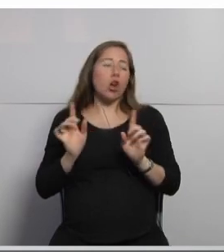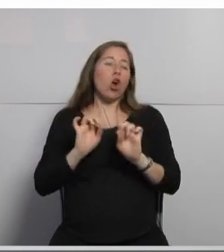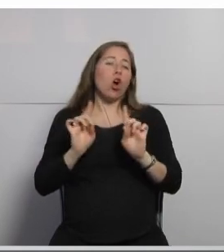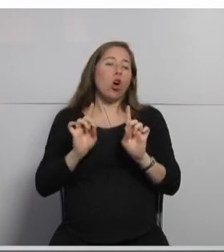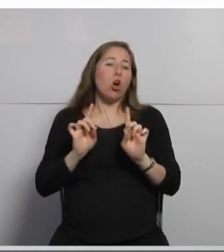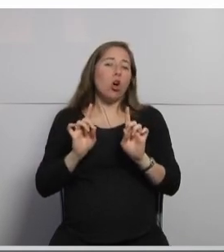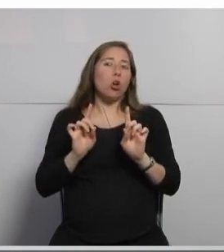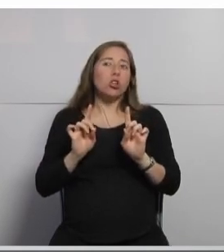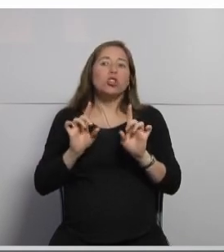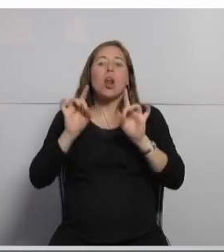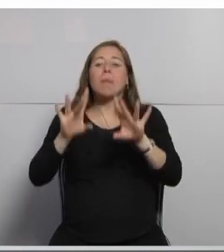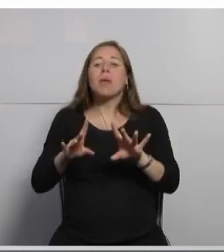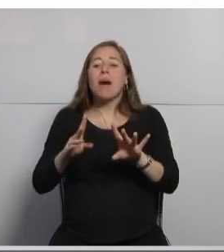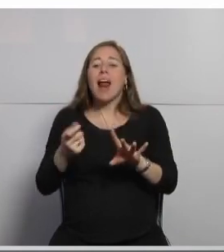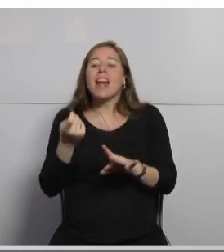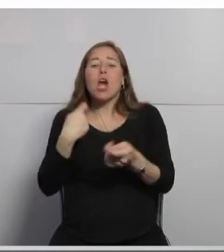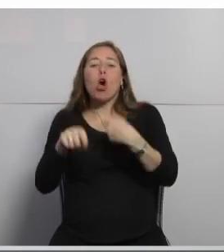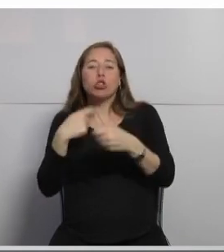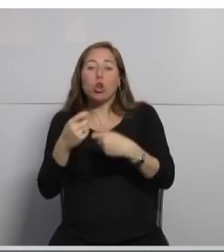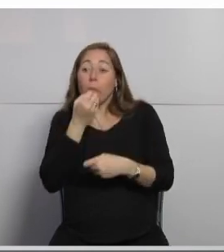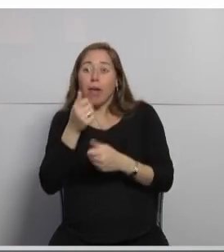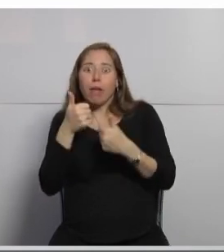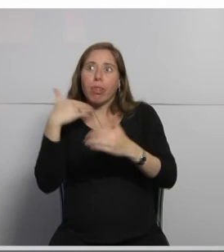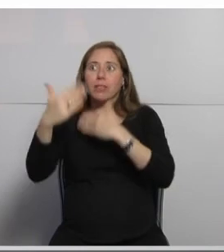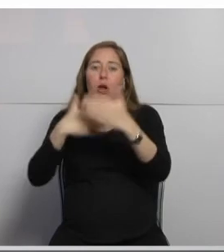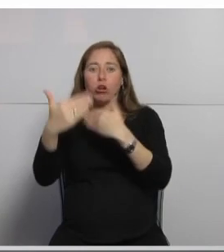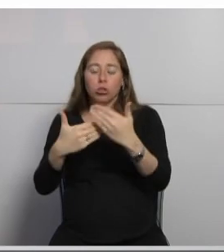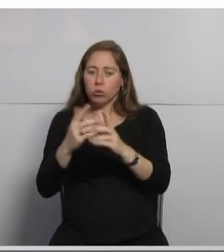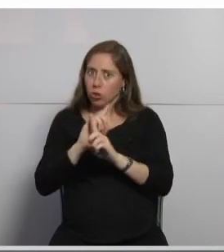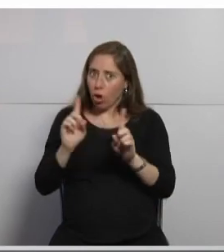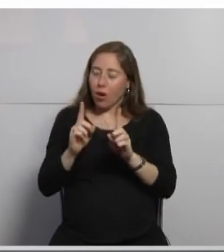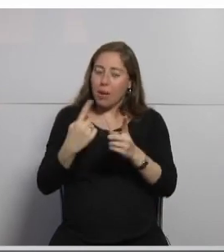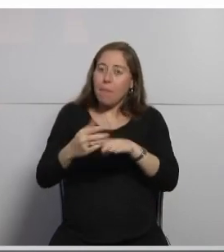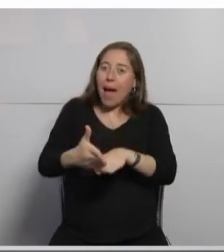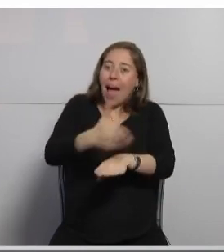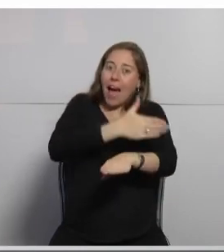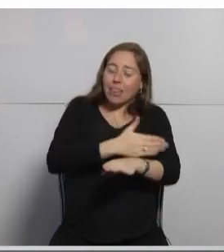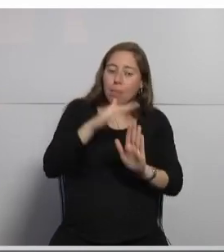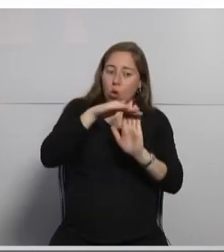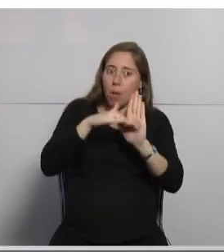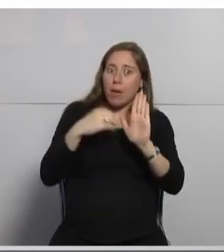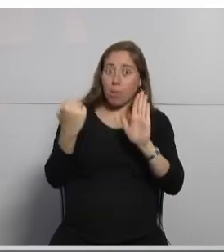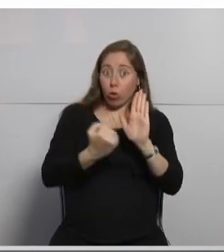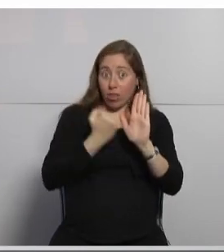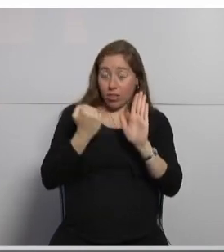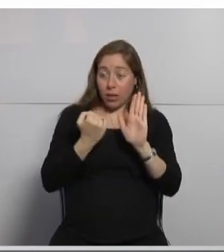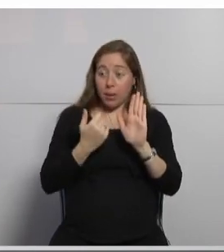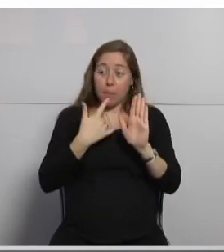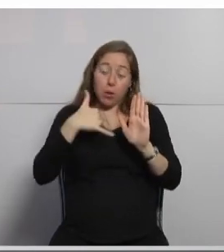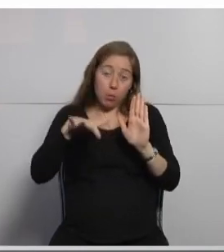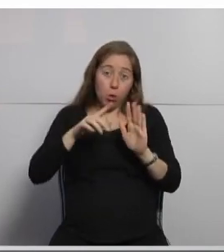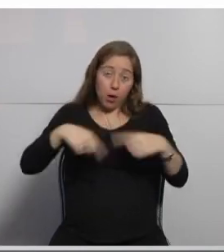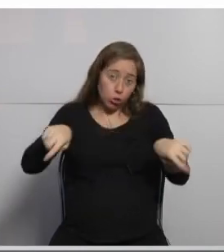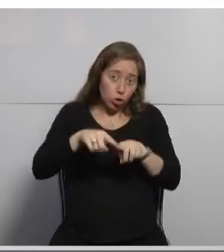le da valor al negocio entonces el desafío actual es que la plataforma de container lo que sería Kubernetes y